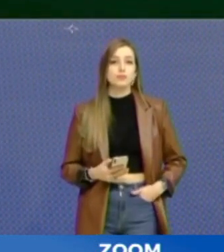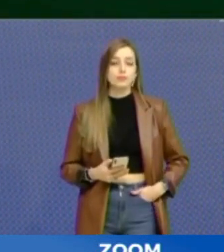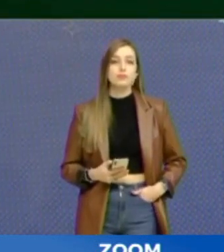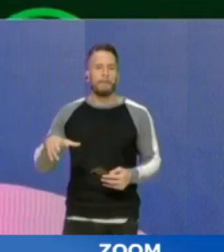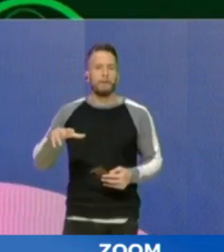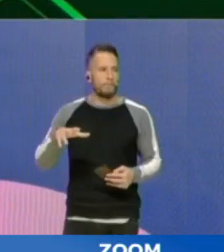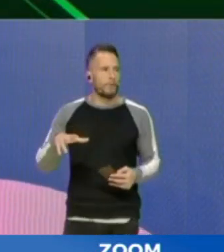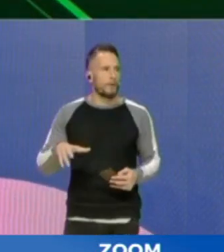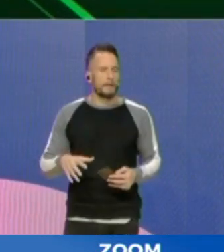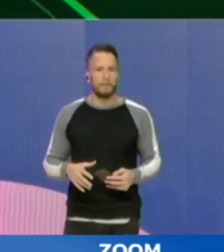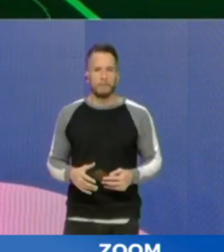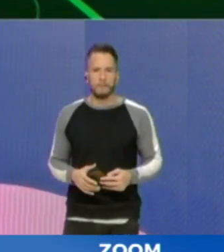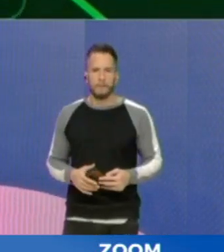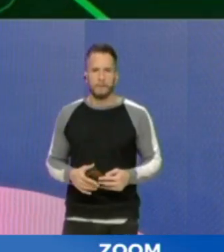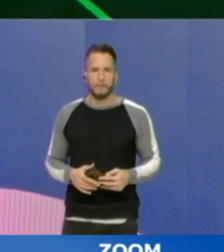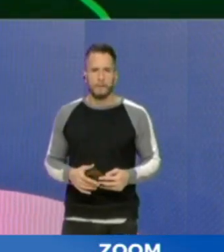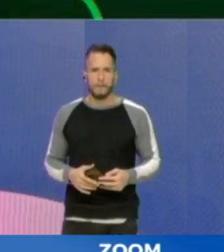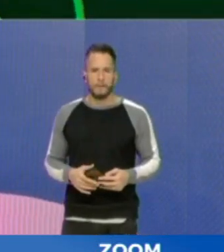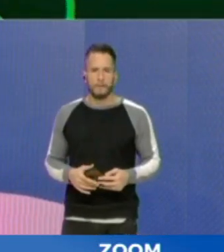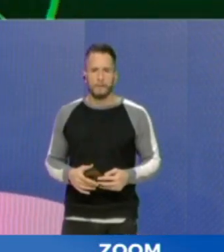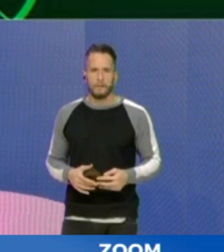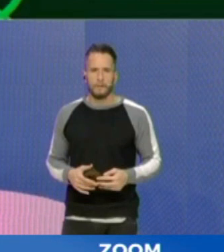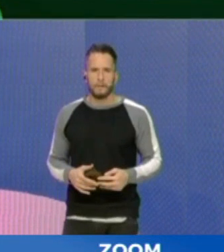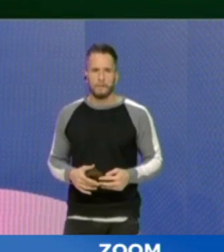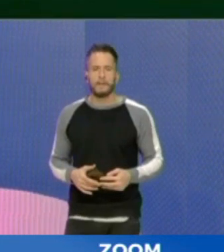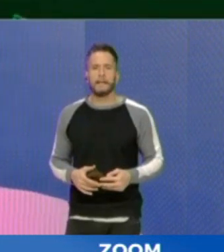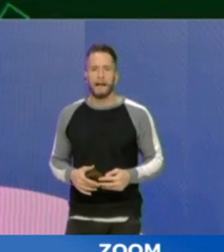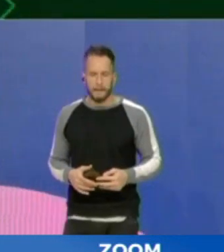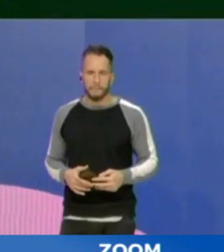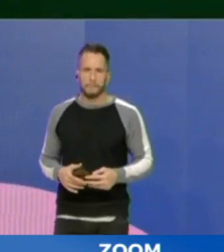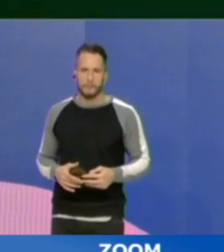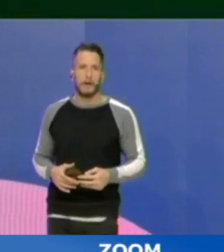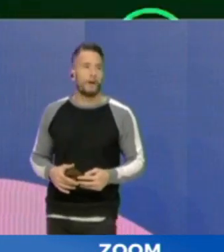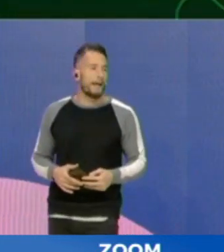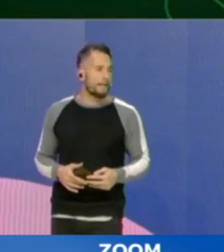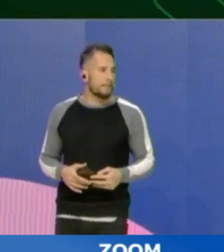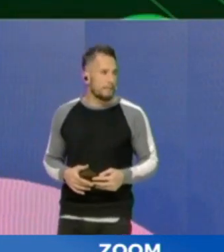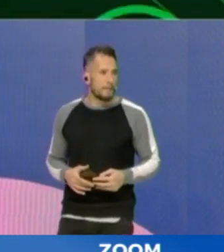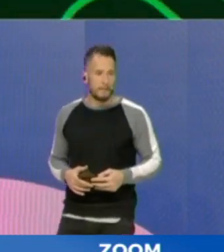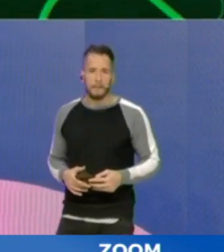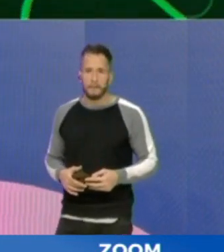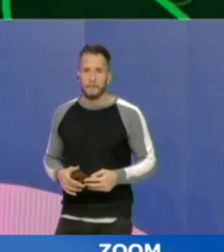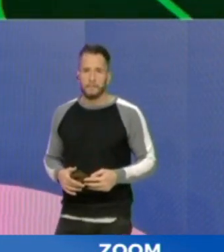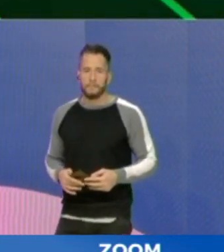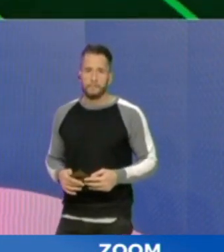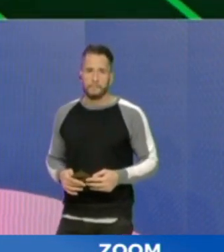¿Vienen de otros lugares? Bueno, un poco de... Zonas, sí, zonas cercanas. ¿Zonas rurales? La propuesta...